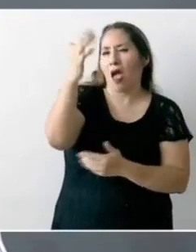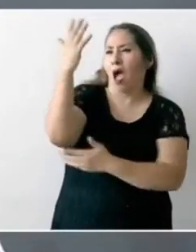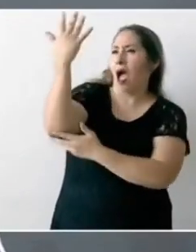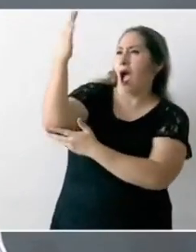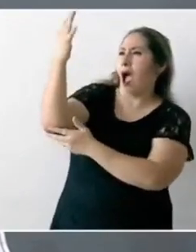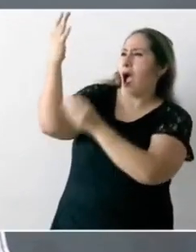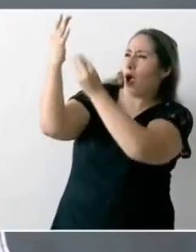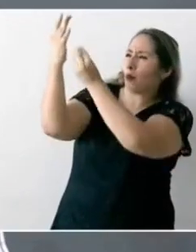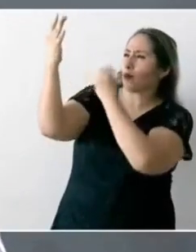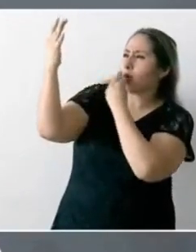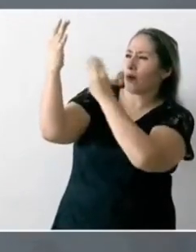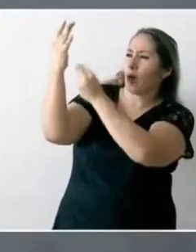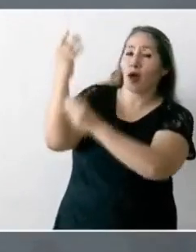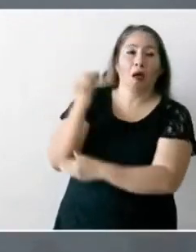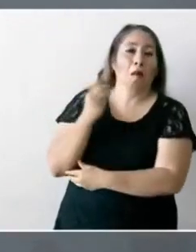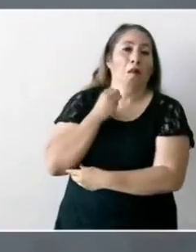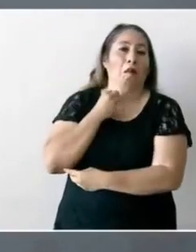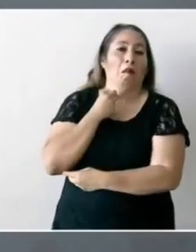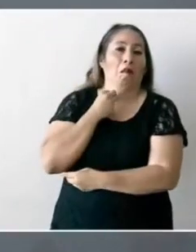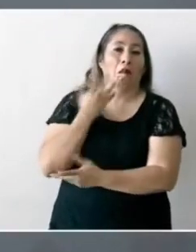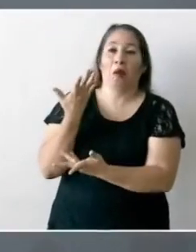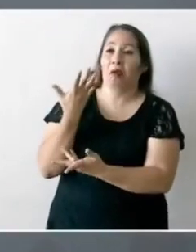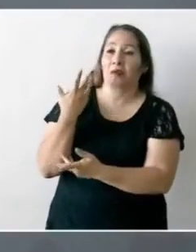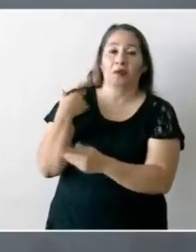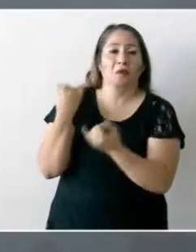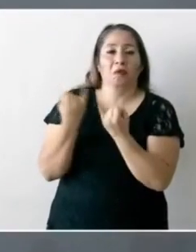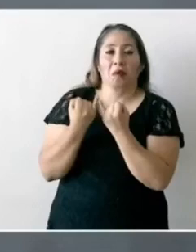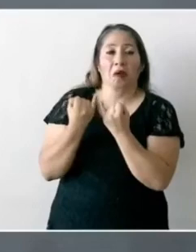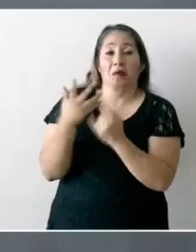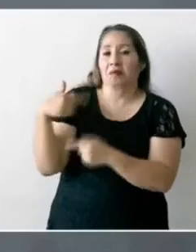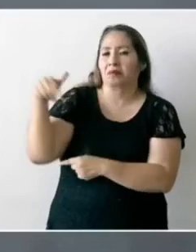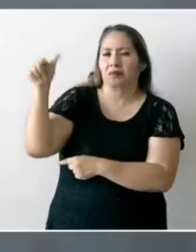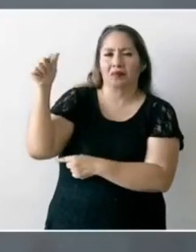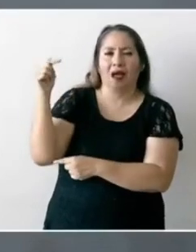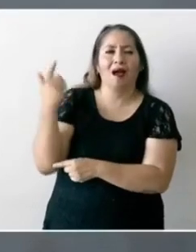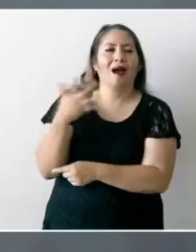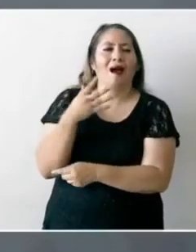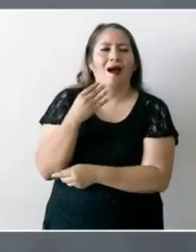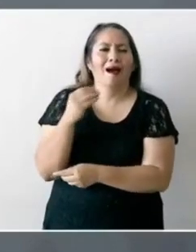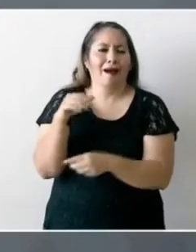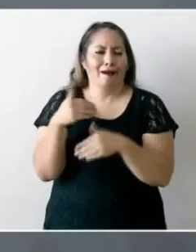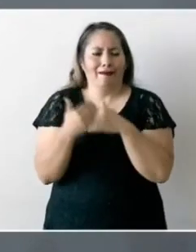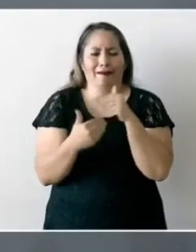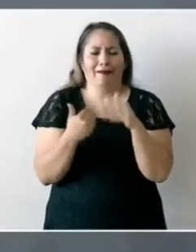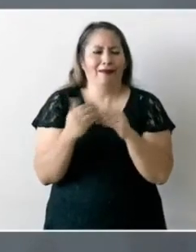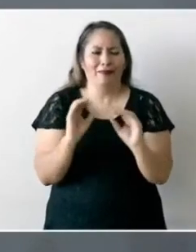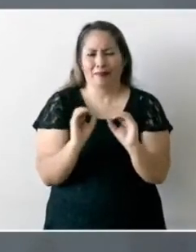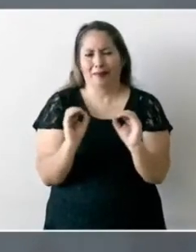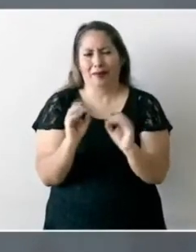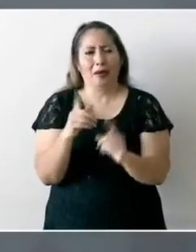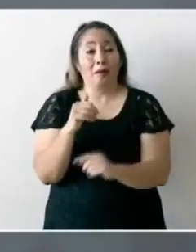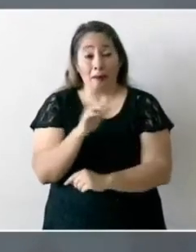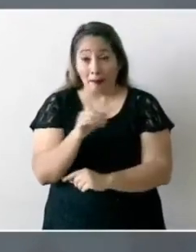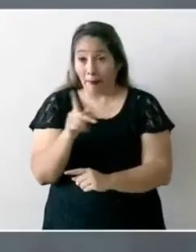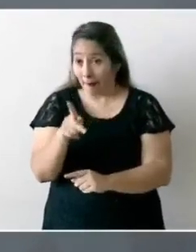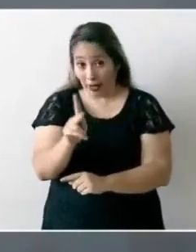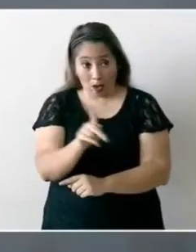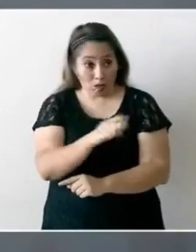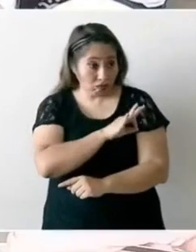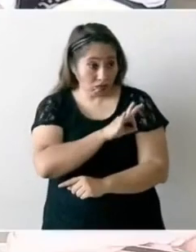pobre pobre político afortunadamente no pudieron